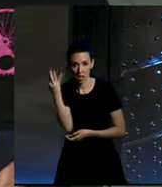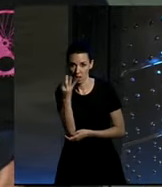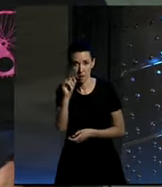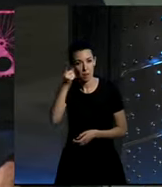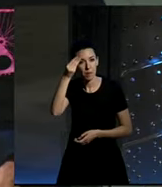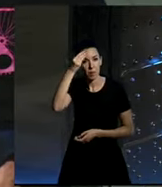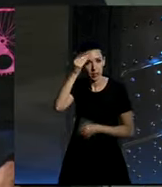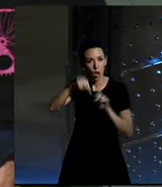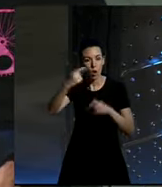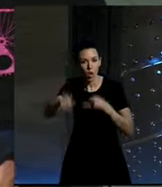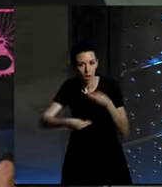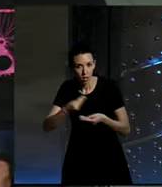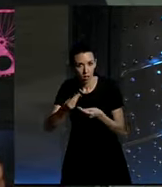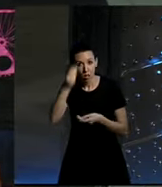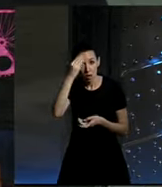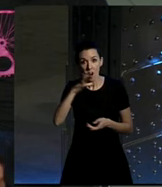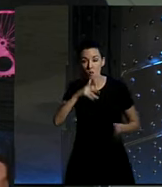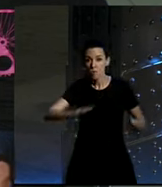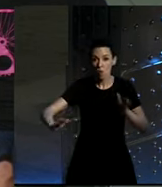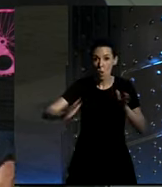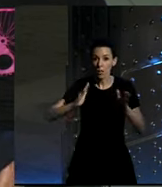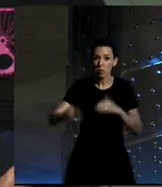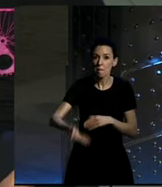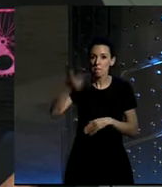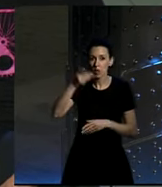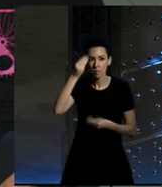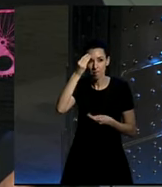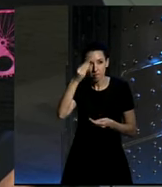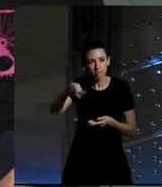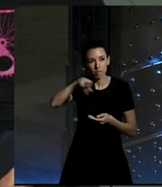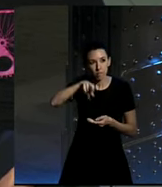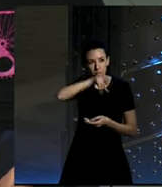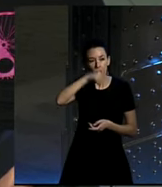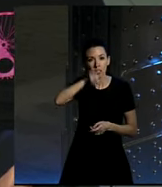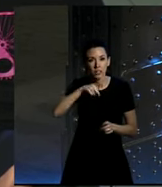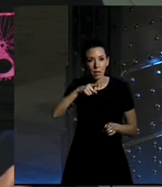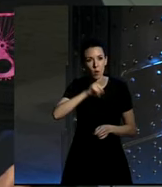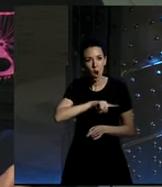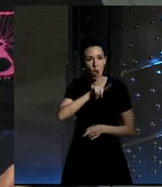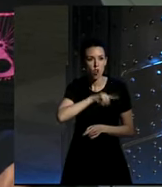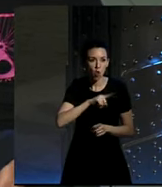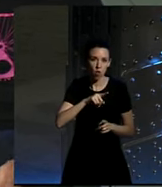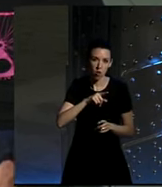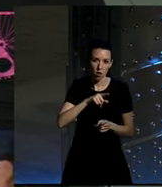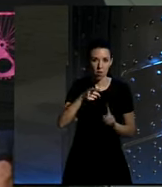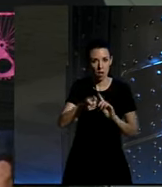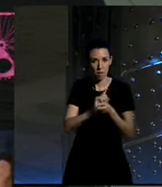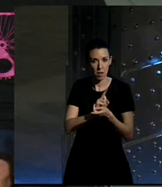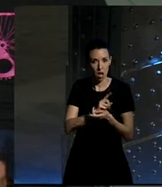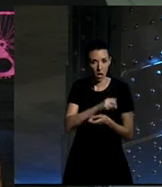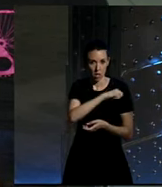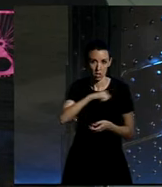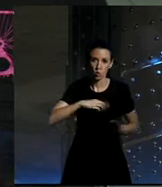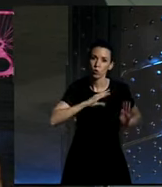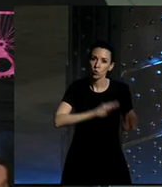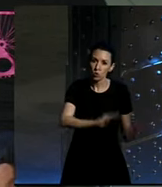yo creo que estamos en un momento en el que es importante repensar las cosas y cambiar un poco de conciencia cada uno lo suyo cada uno tiene